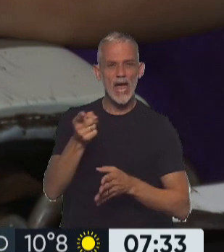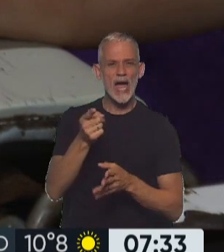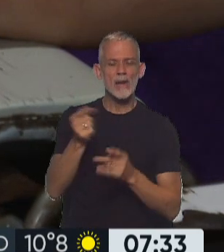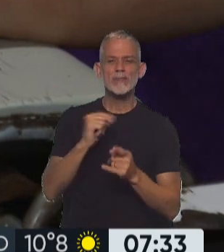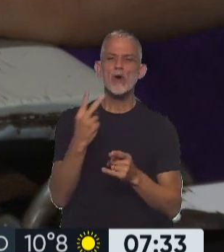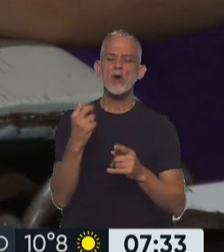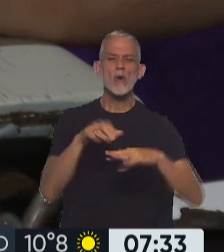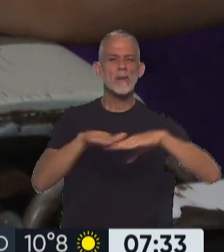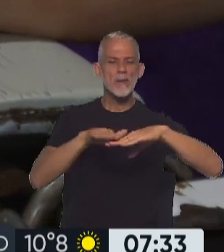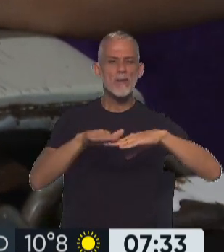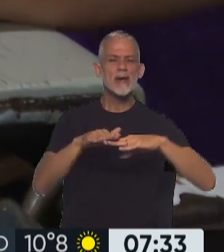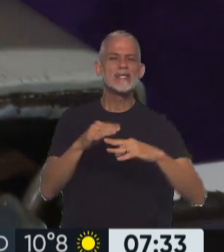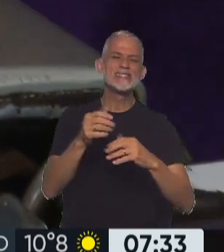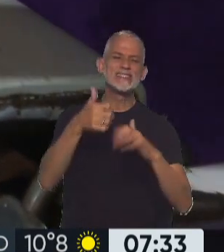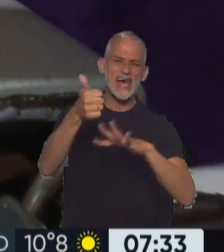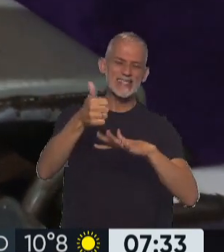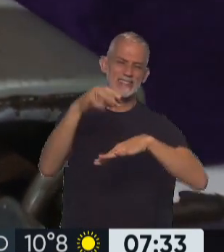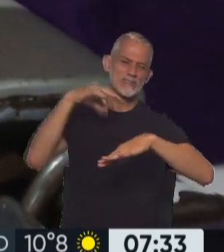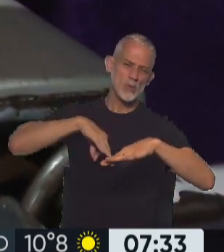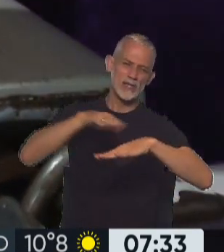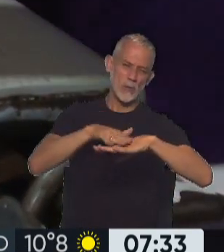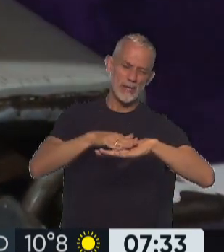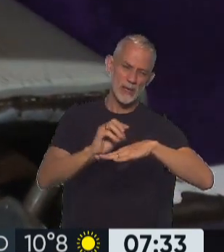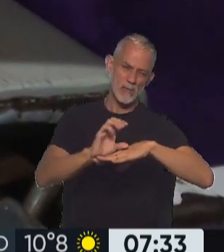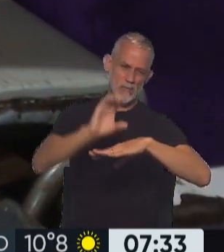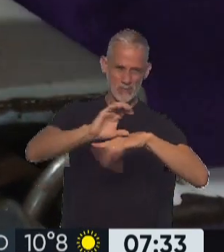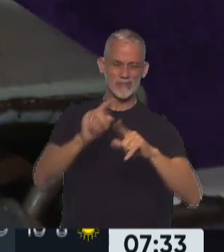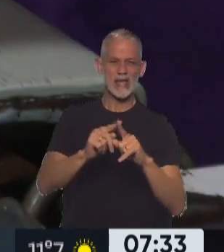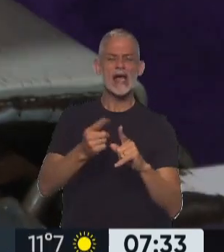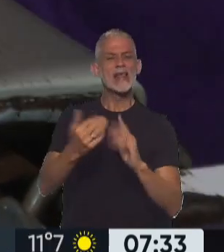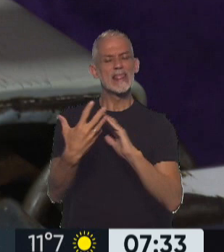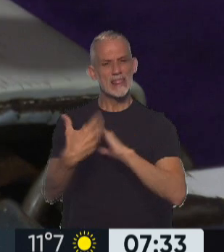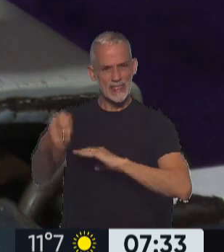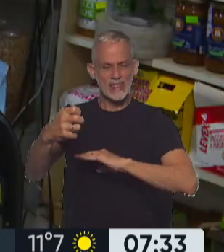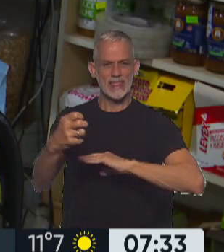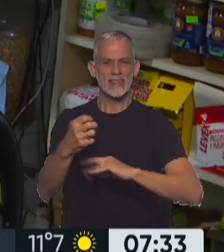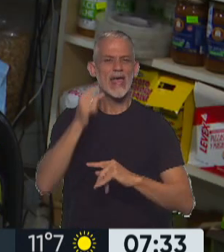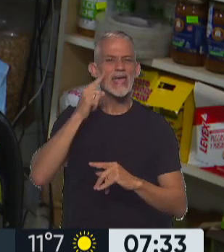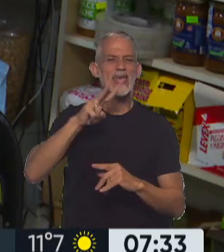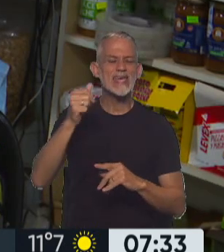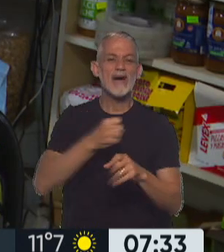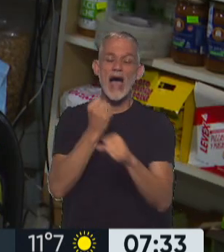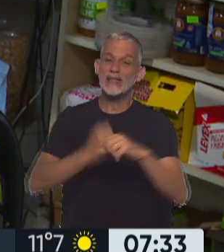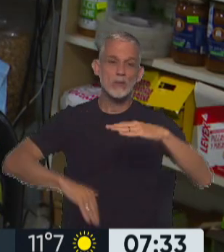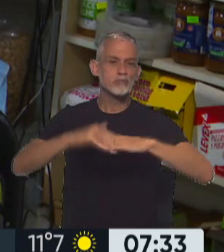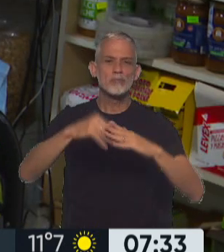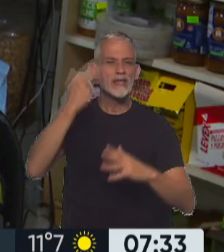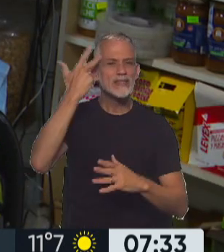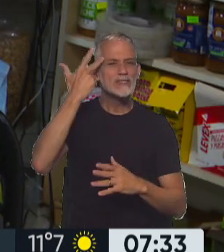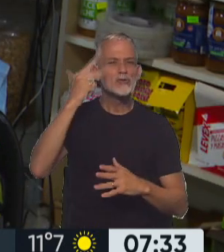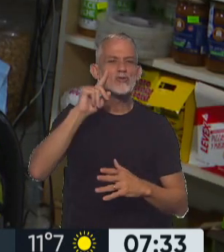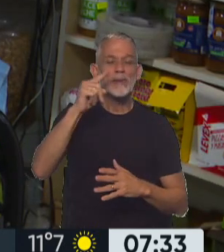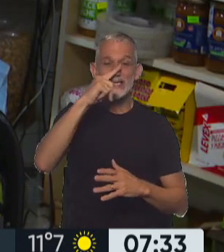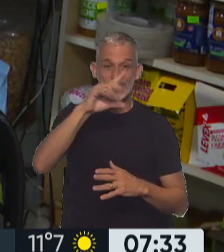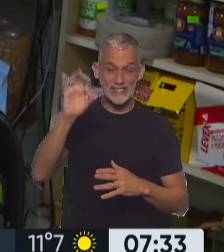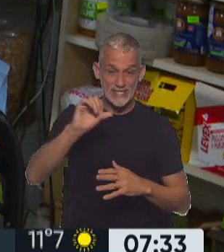cobran menos de 6 salarios mínimos, se les descuenta hasta 18.700 pesos